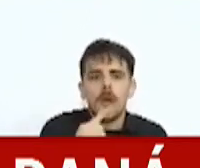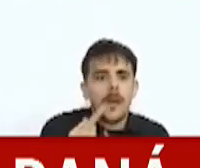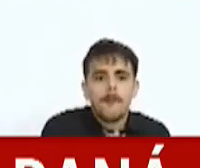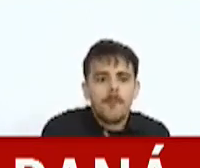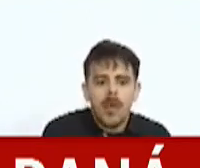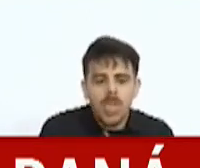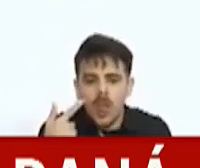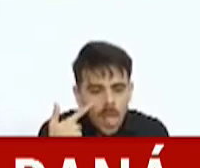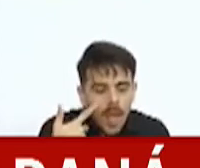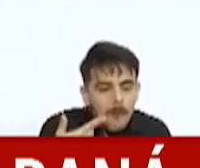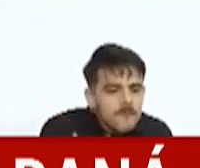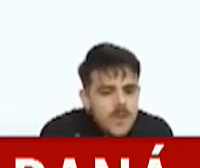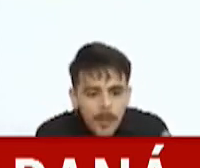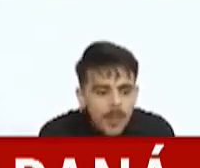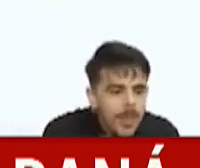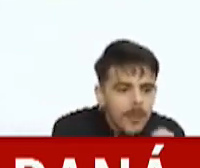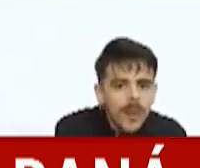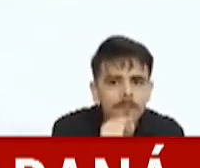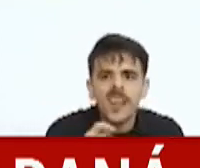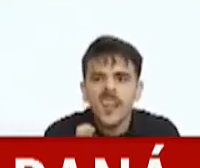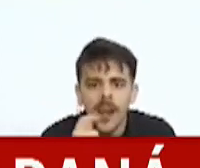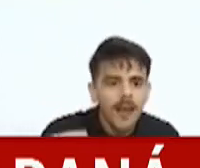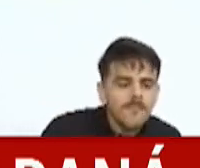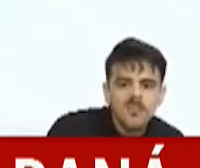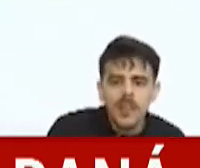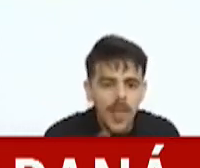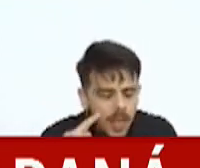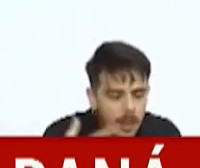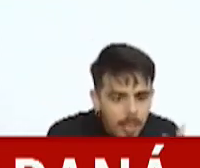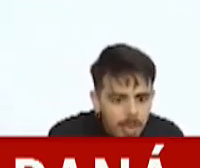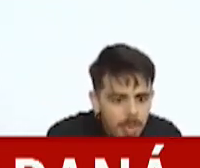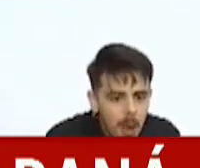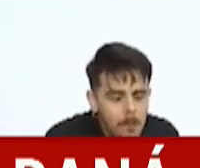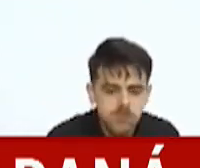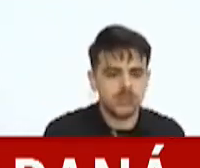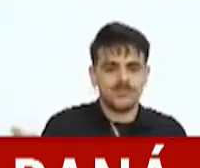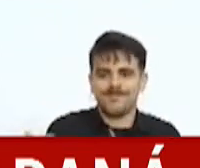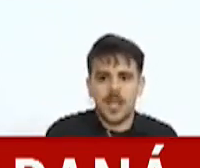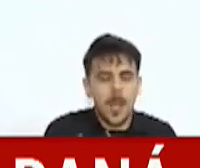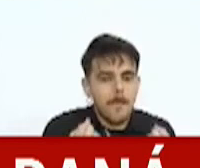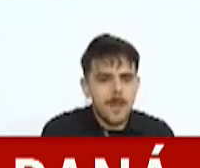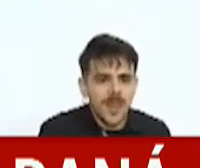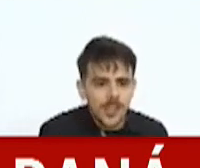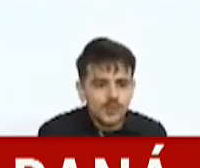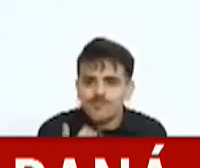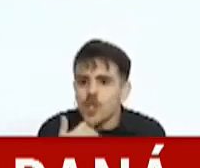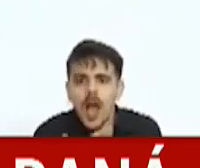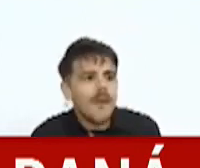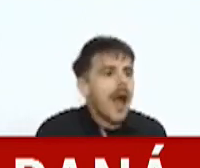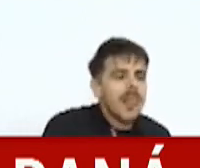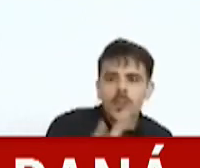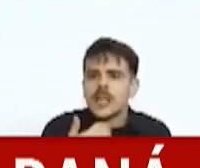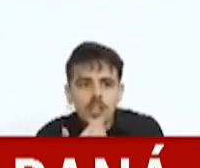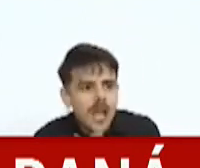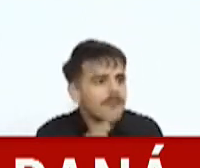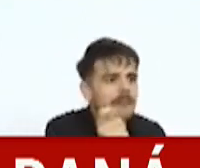que se incrementan los contagios, hay mayor probabilidad de perder la línea de contagios y de esta manera poder determinar